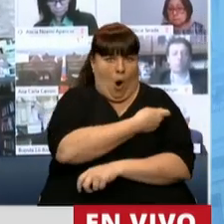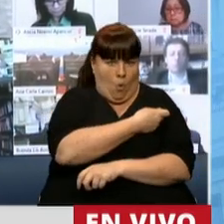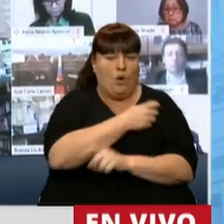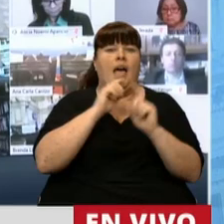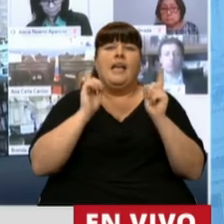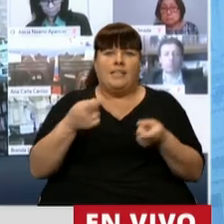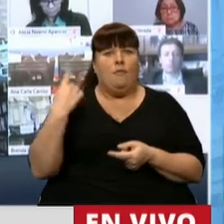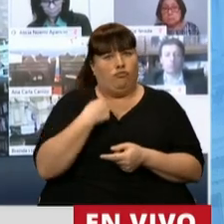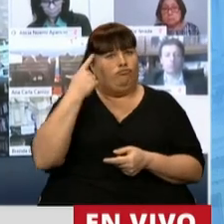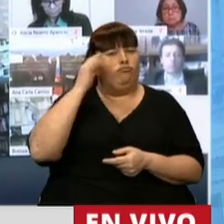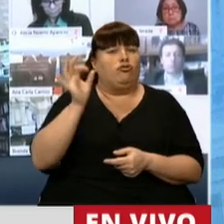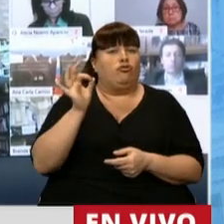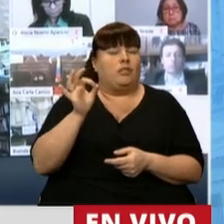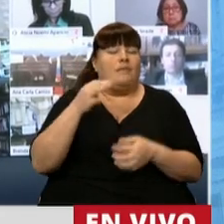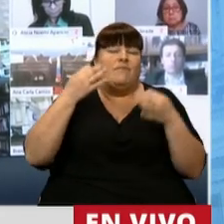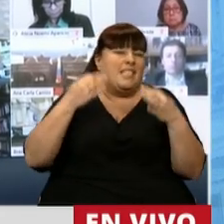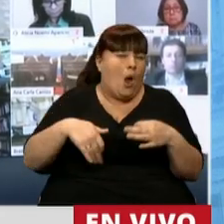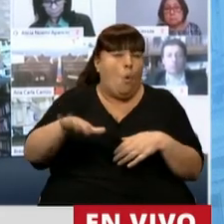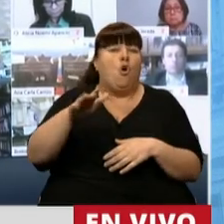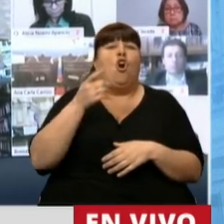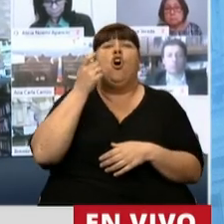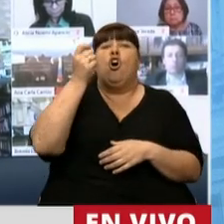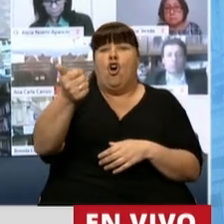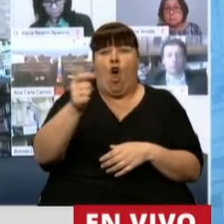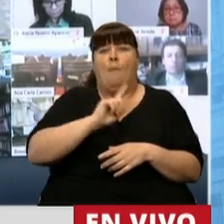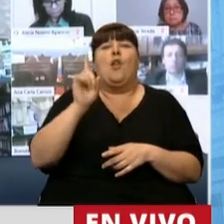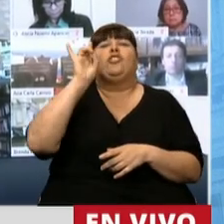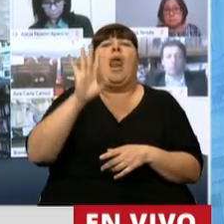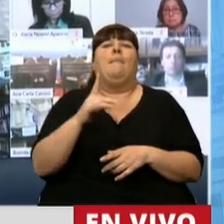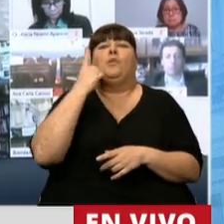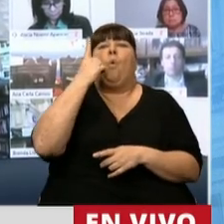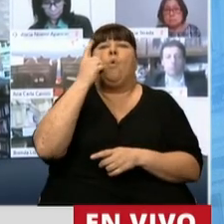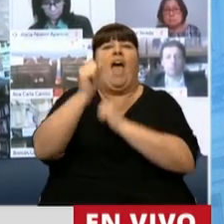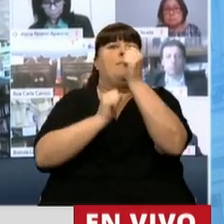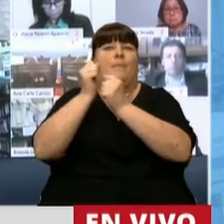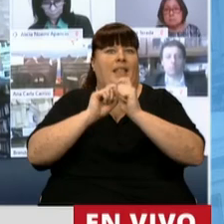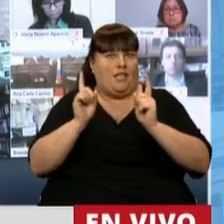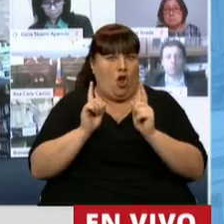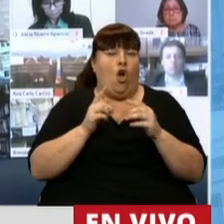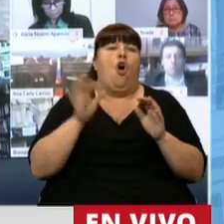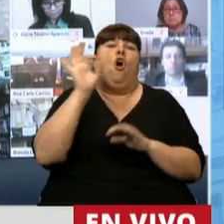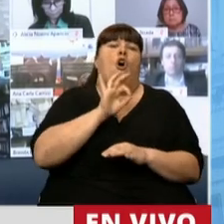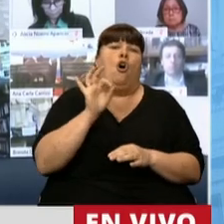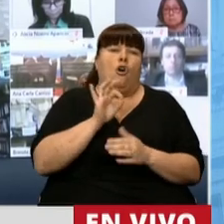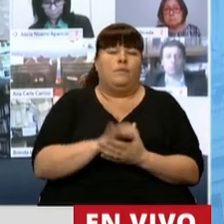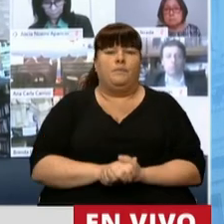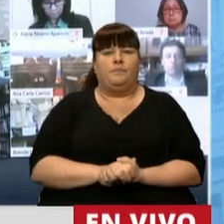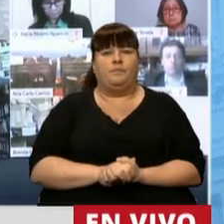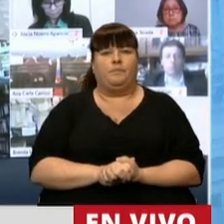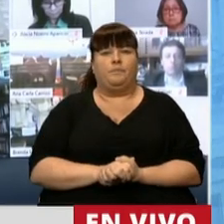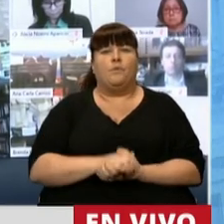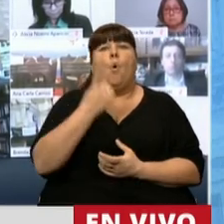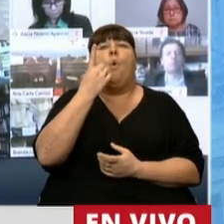También hemos tomado noción de que muy probablemente las adquisiciones no sean a un solo proveedor o por una sola